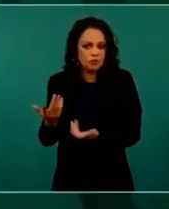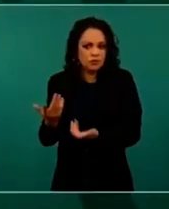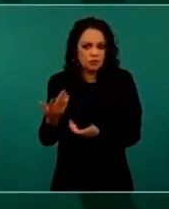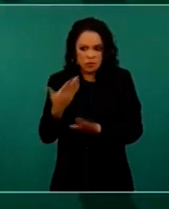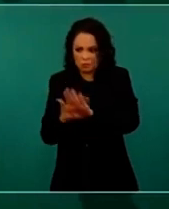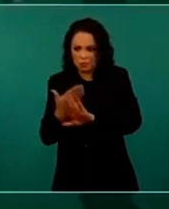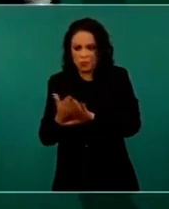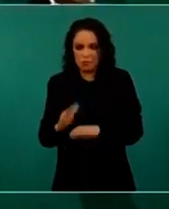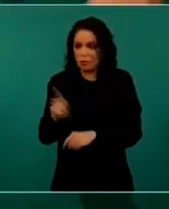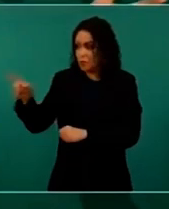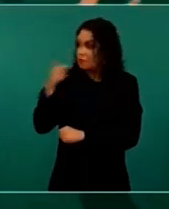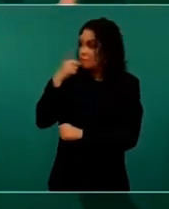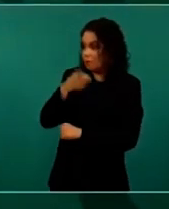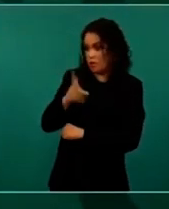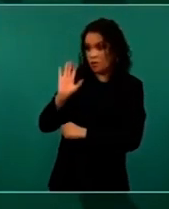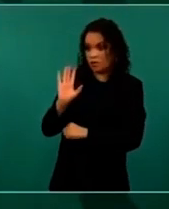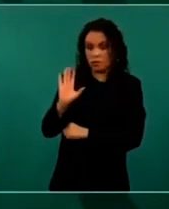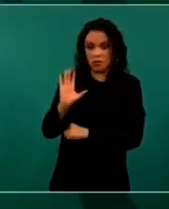Sí. Te hagan algo.